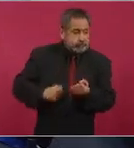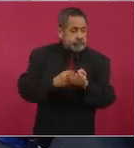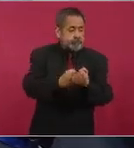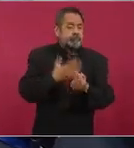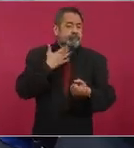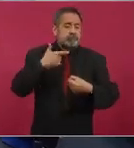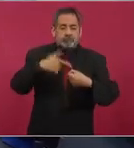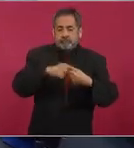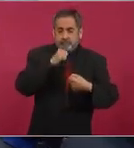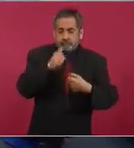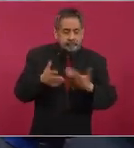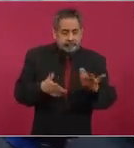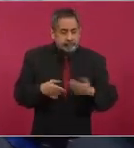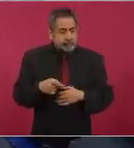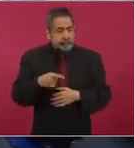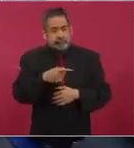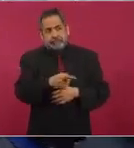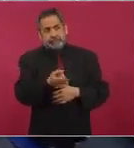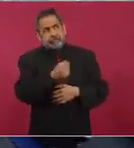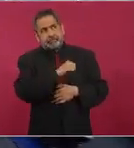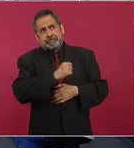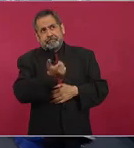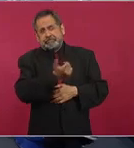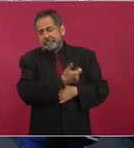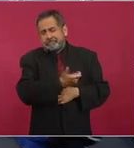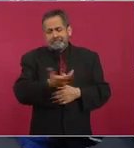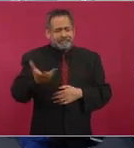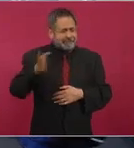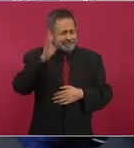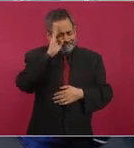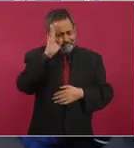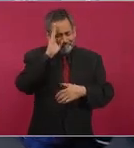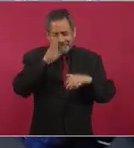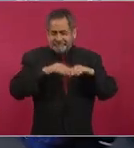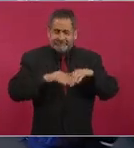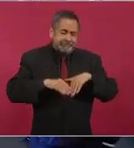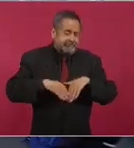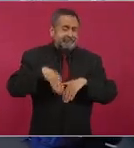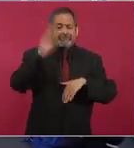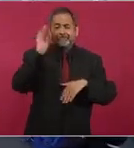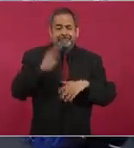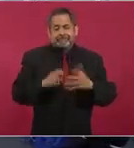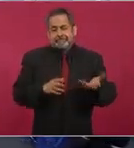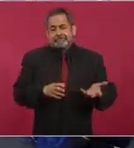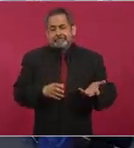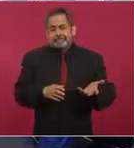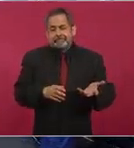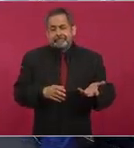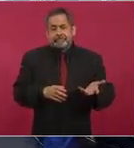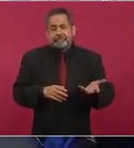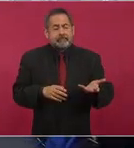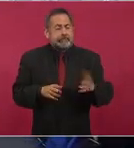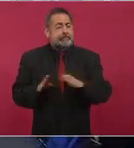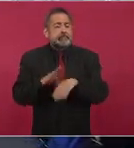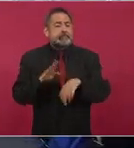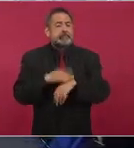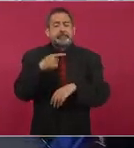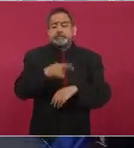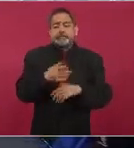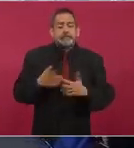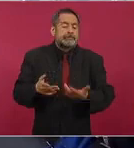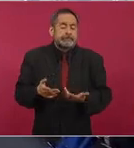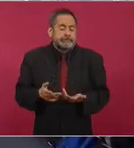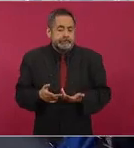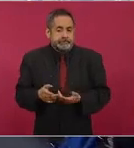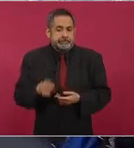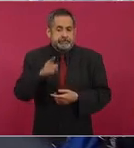gasolinas, se le hubiera disparado la inflación en ese sexenio, porque ya